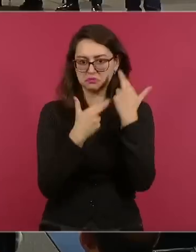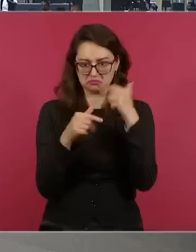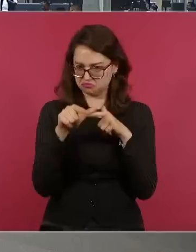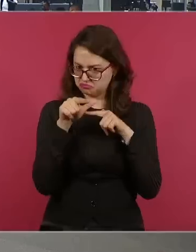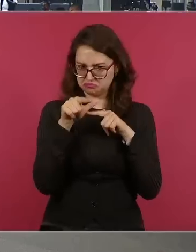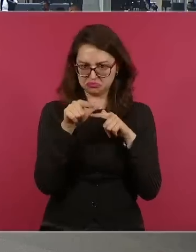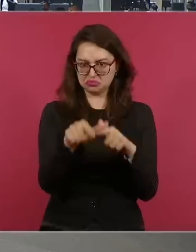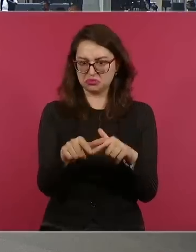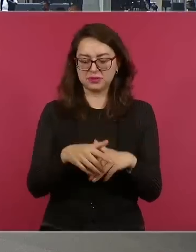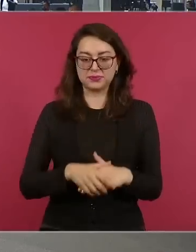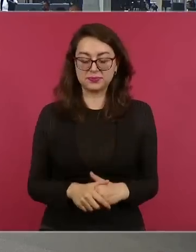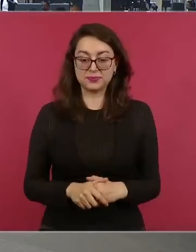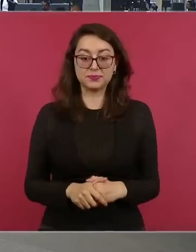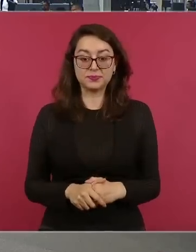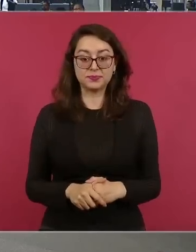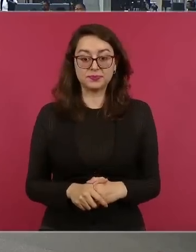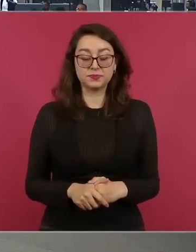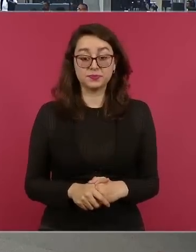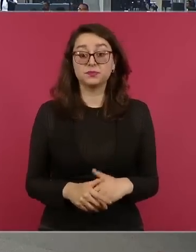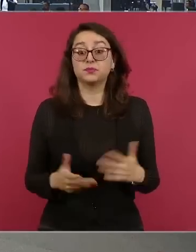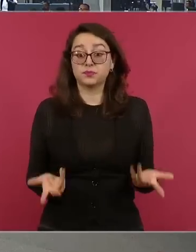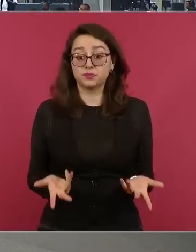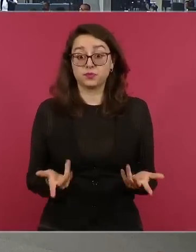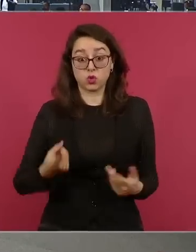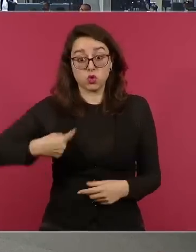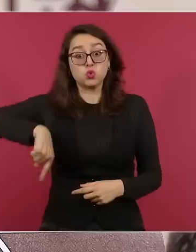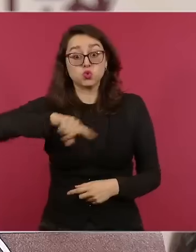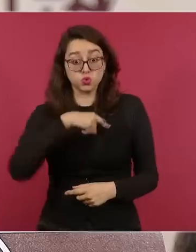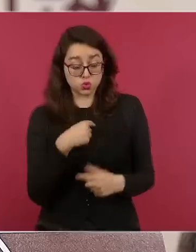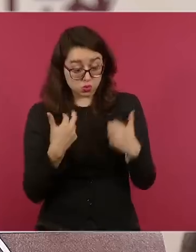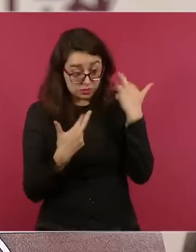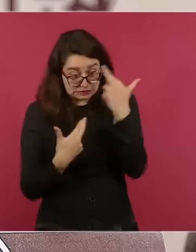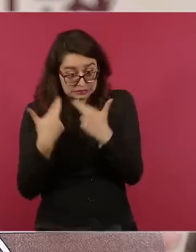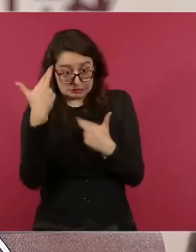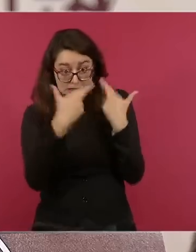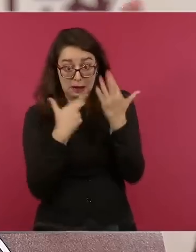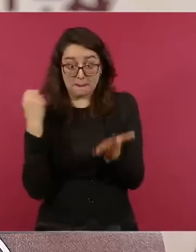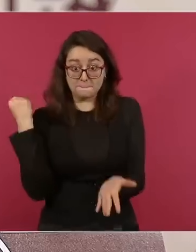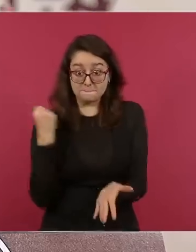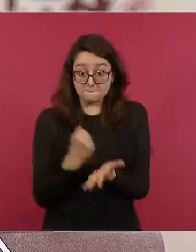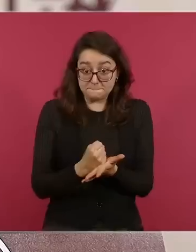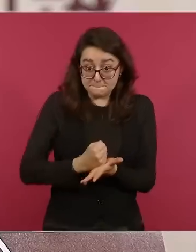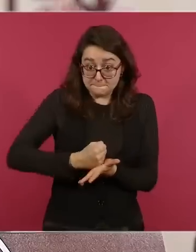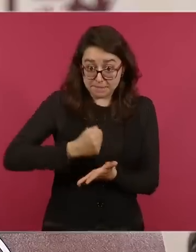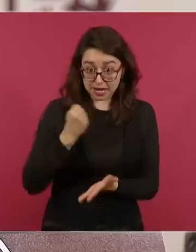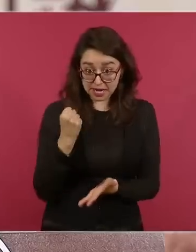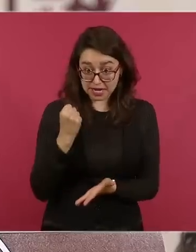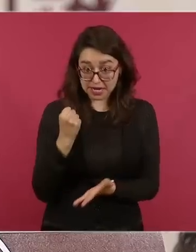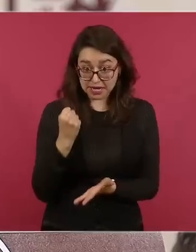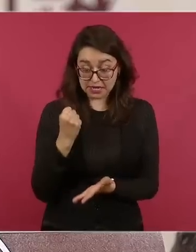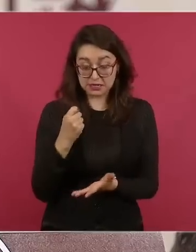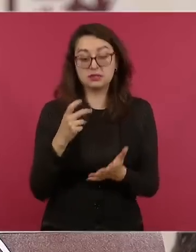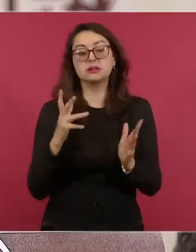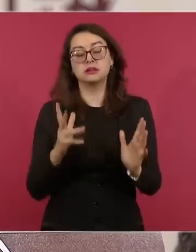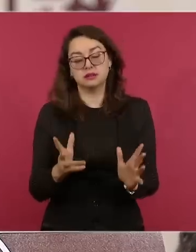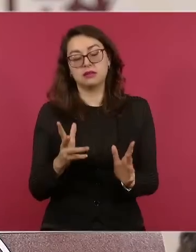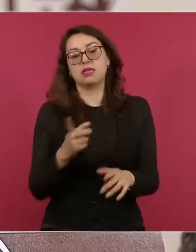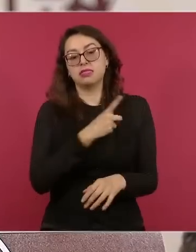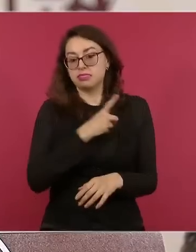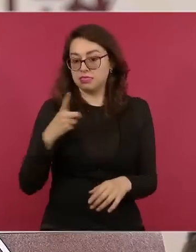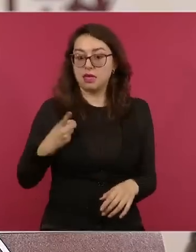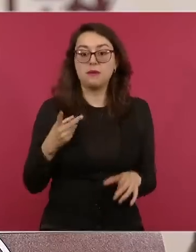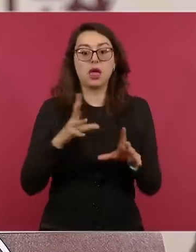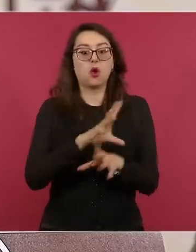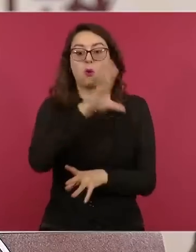Una vez que el Comité de Moleculas Nuevas da esta recomendación favorable, hay una serie de… tienen que completar información del